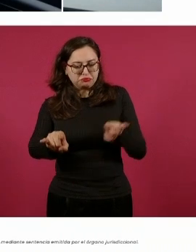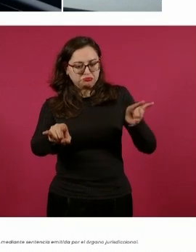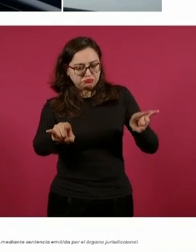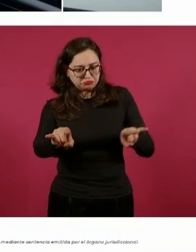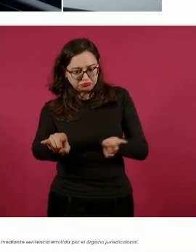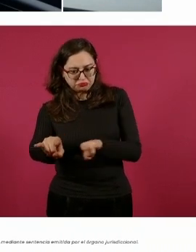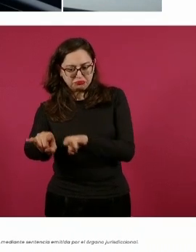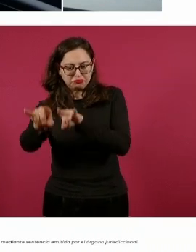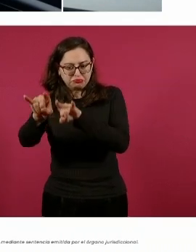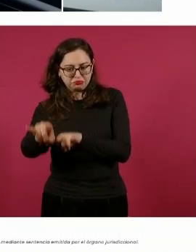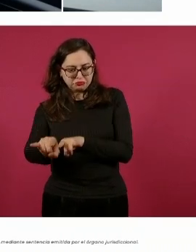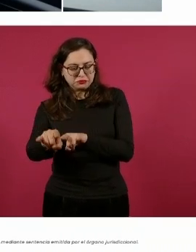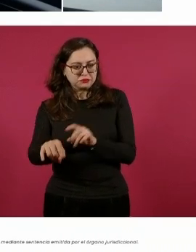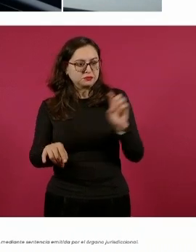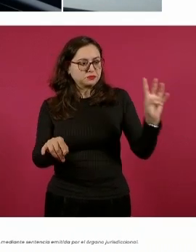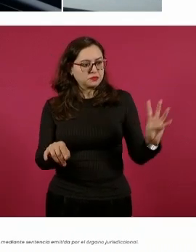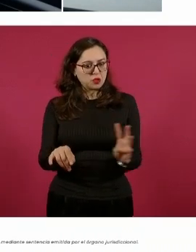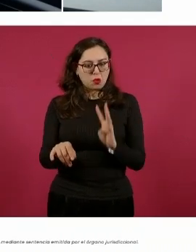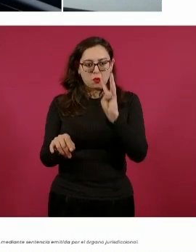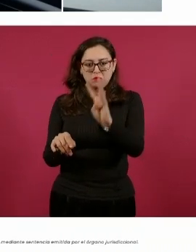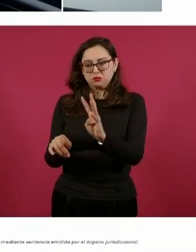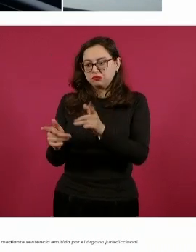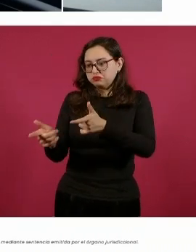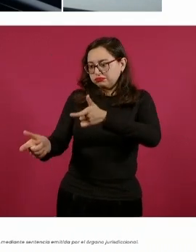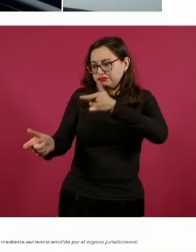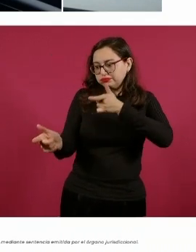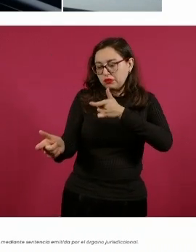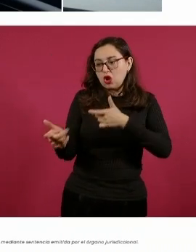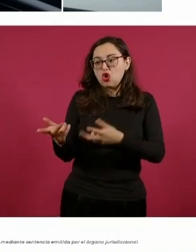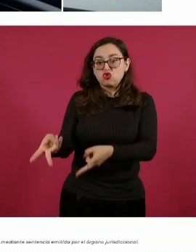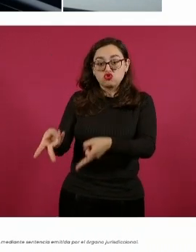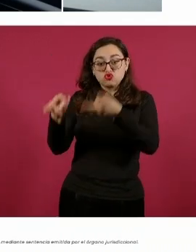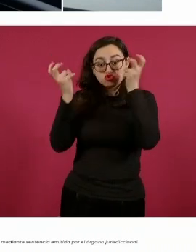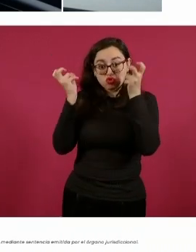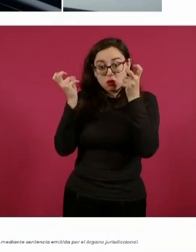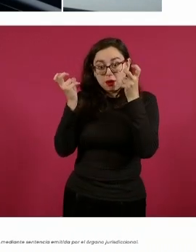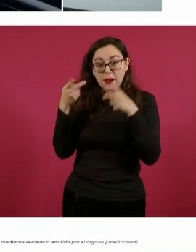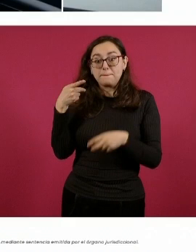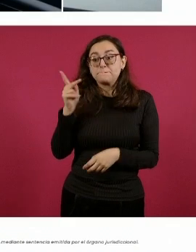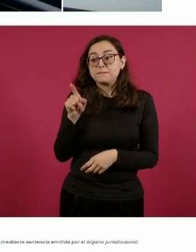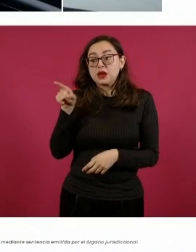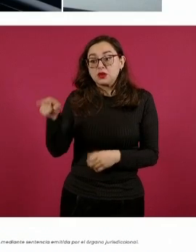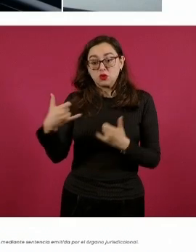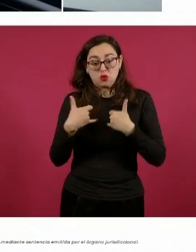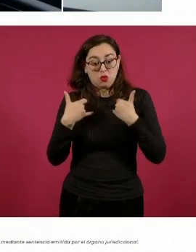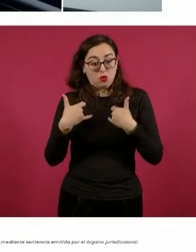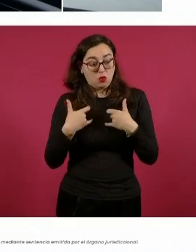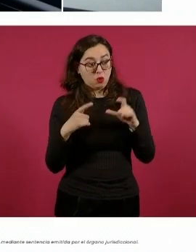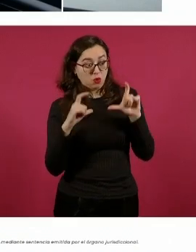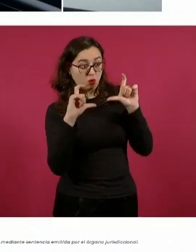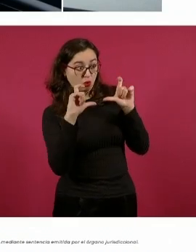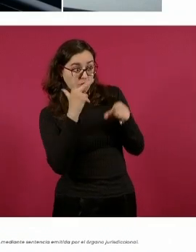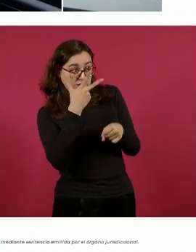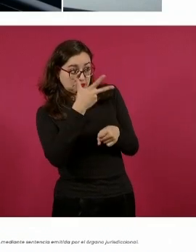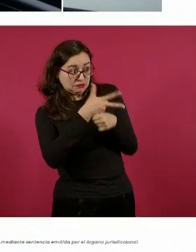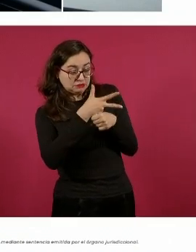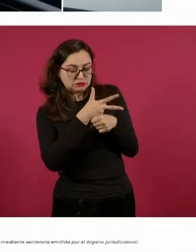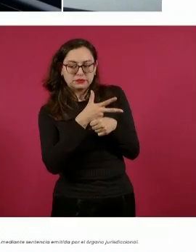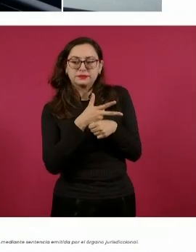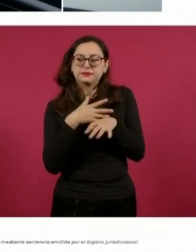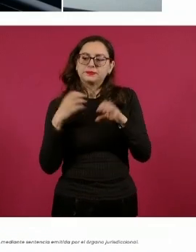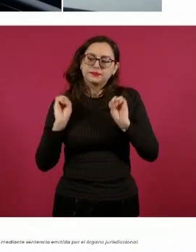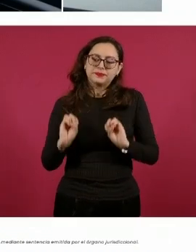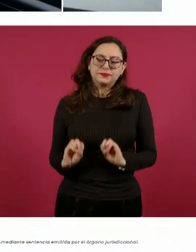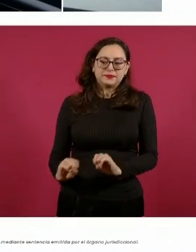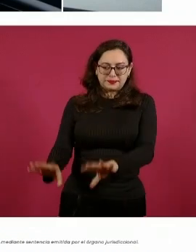padre con la intención de asaltarlos. Sin embargo, al percatarse que estaban siendo grabados, resistieron del asalto y